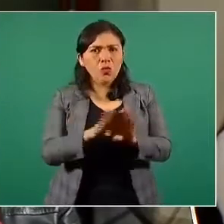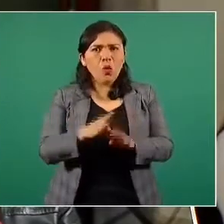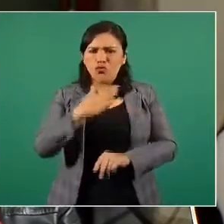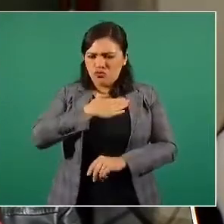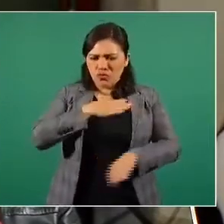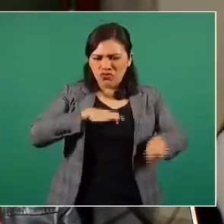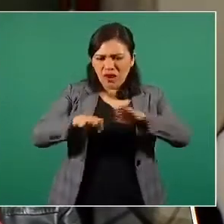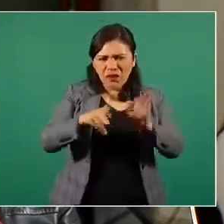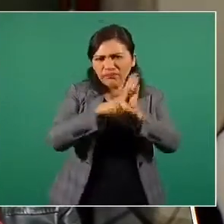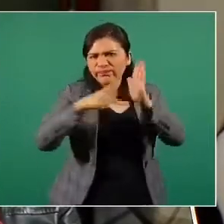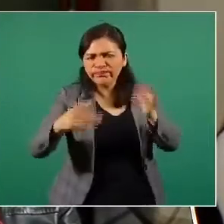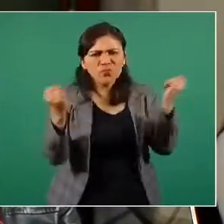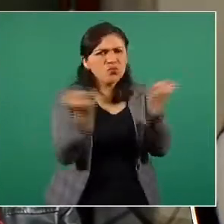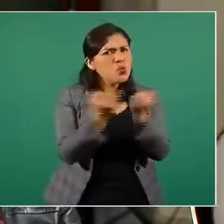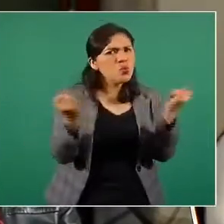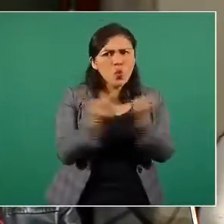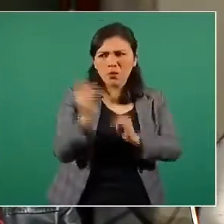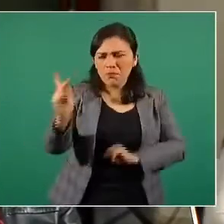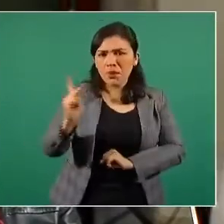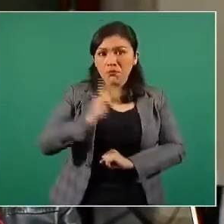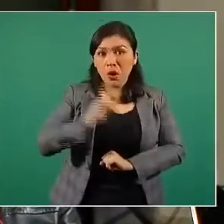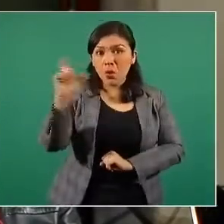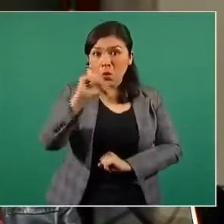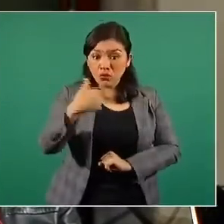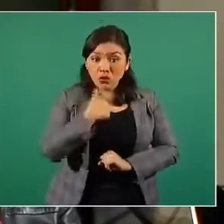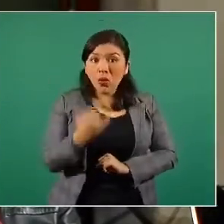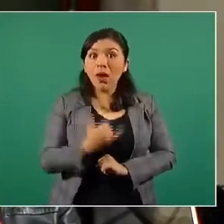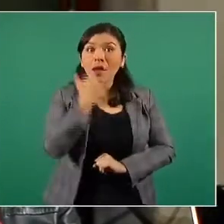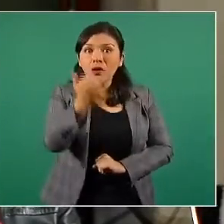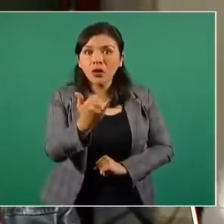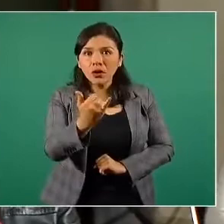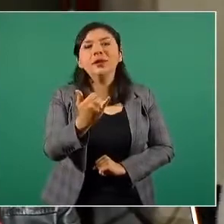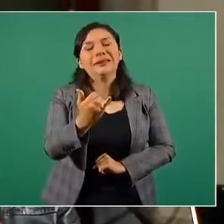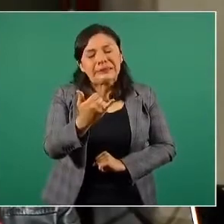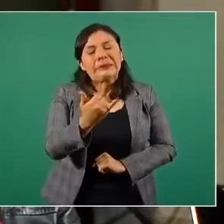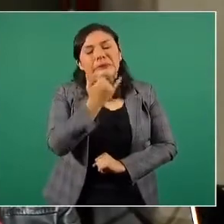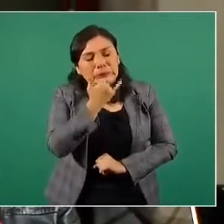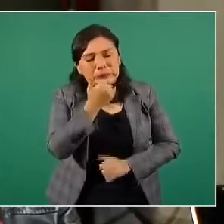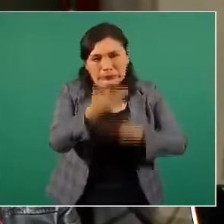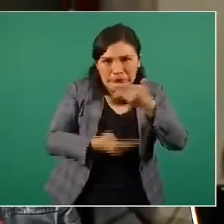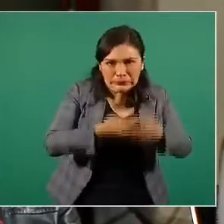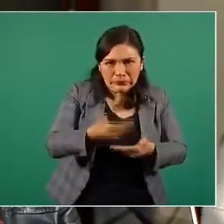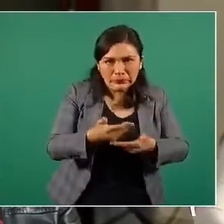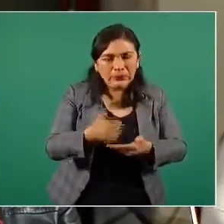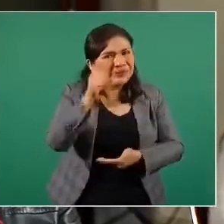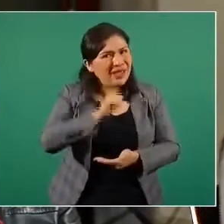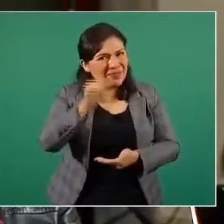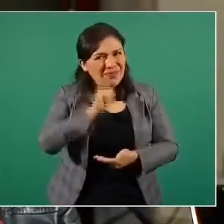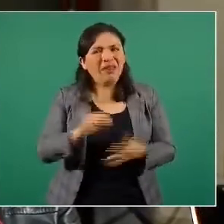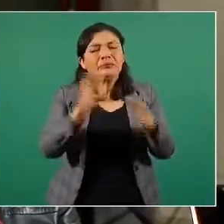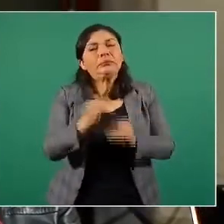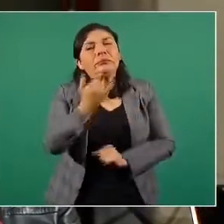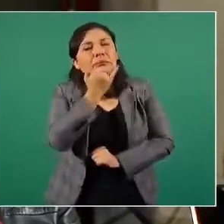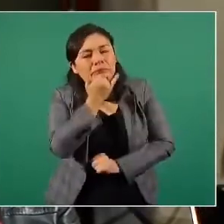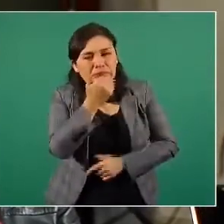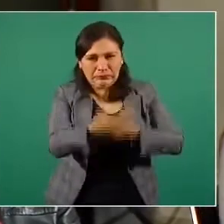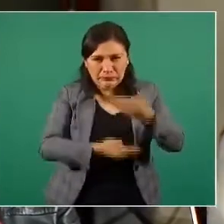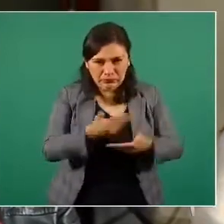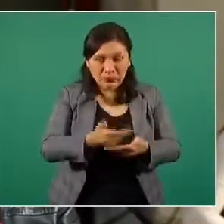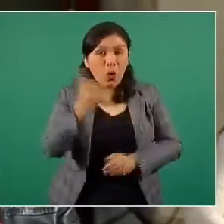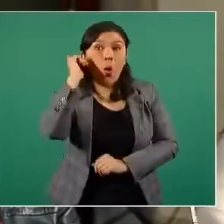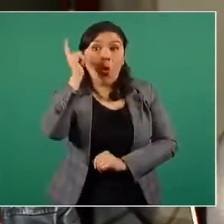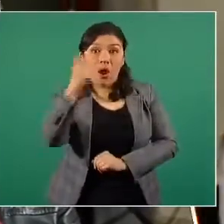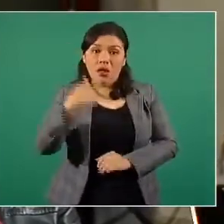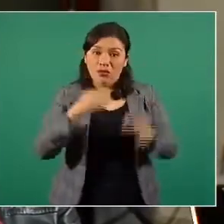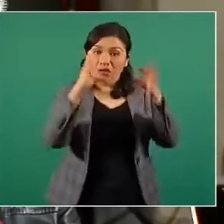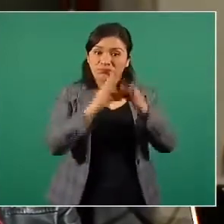periodistas de verdad, cuando uno se equivoca, lo reconoce y ofrece disculpas. Ojalá y